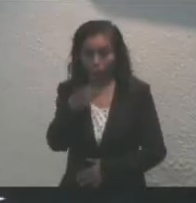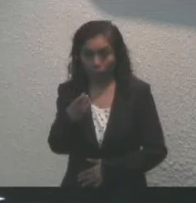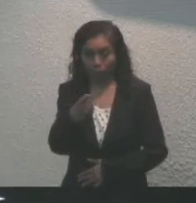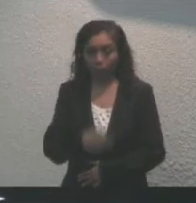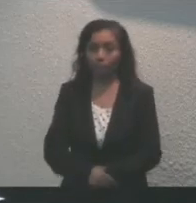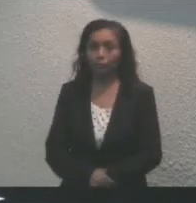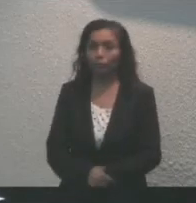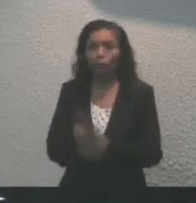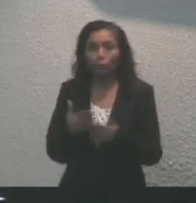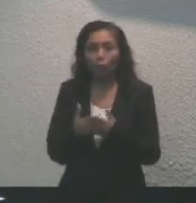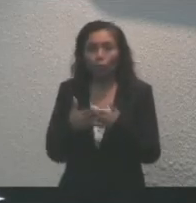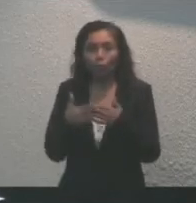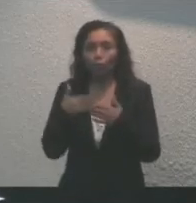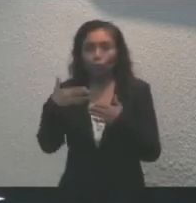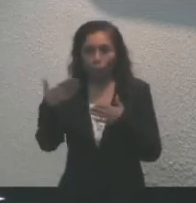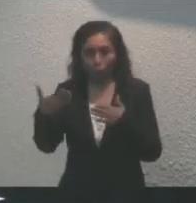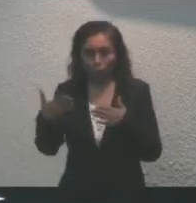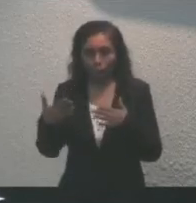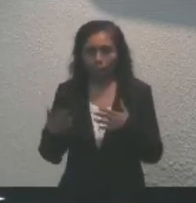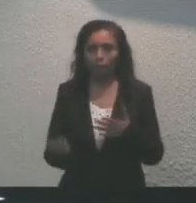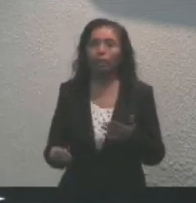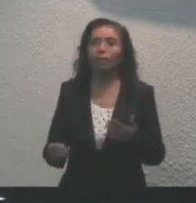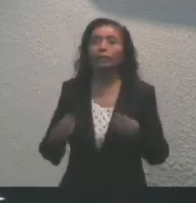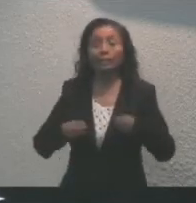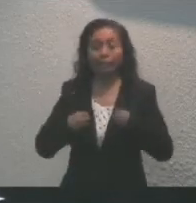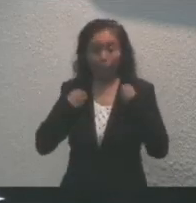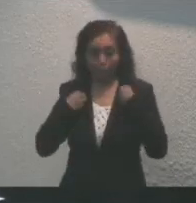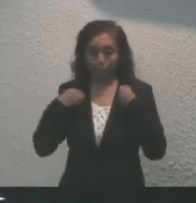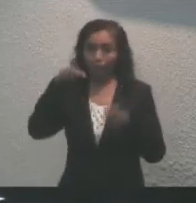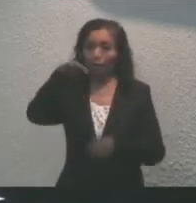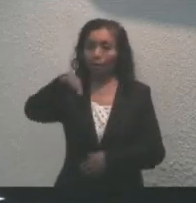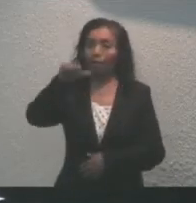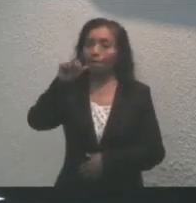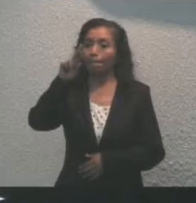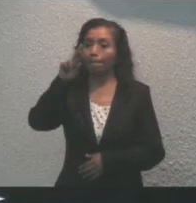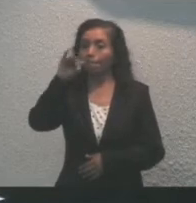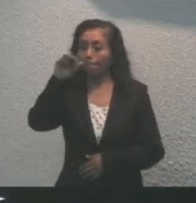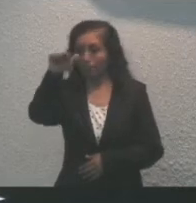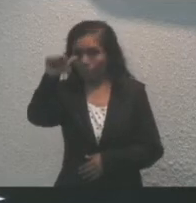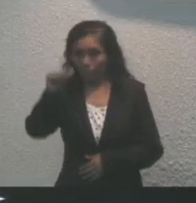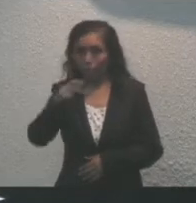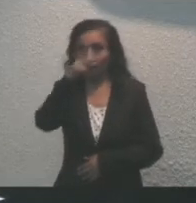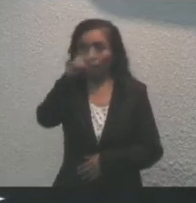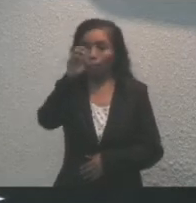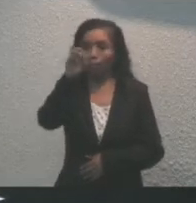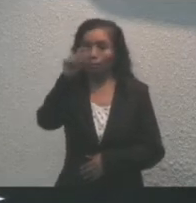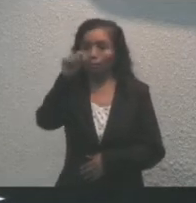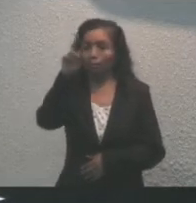Un poco más de la vida de María Petrona Huicap, la patrona de Tulum,